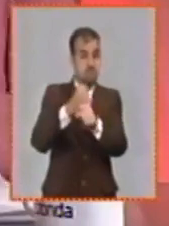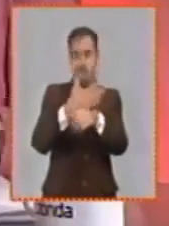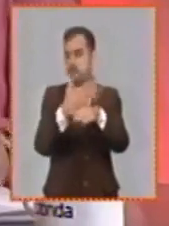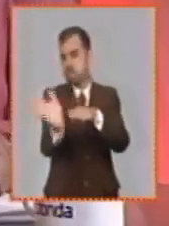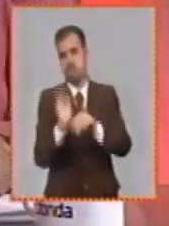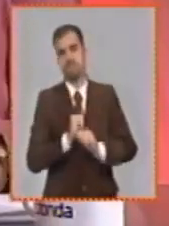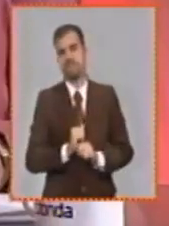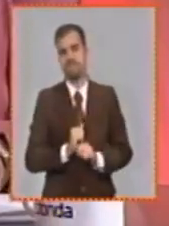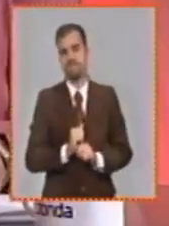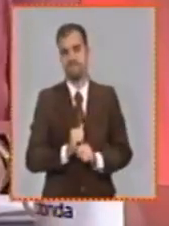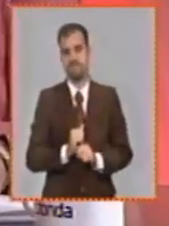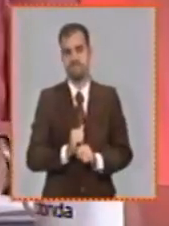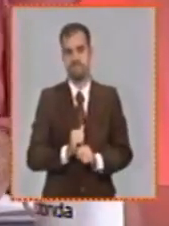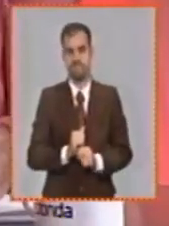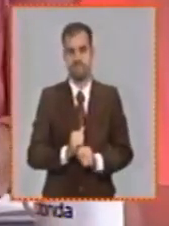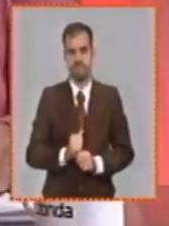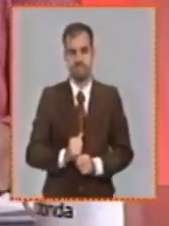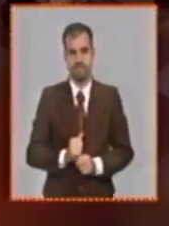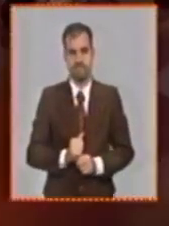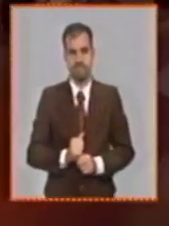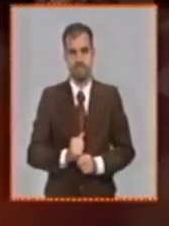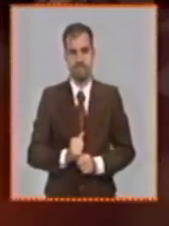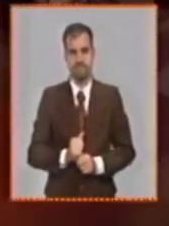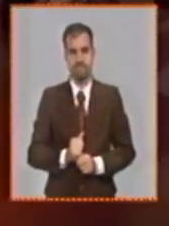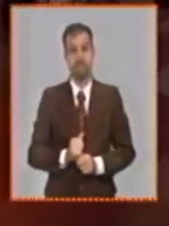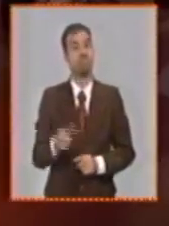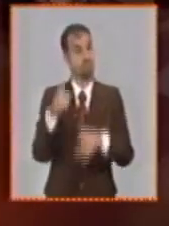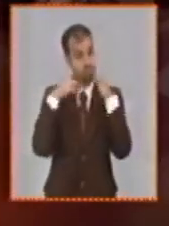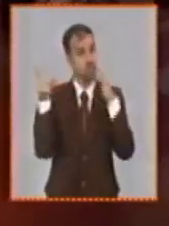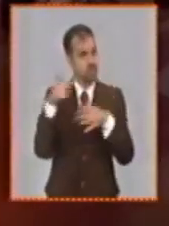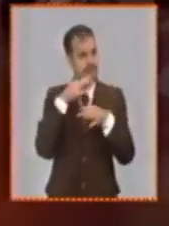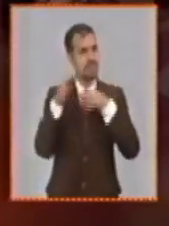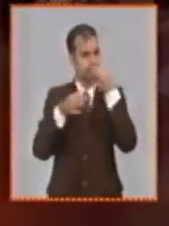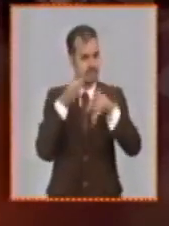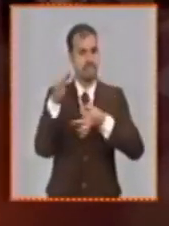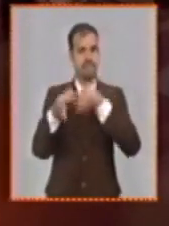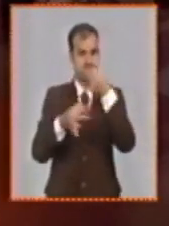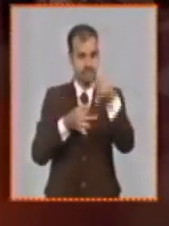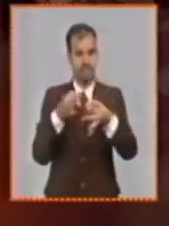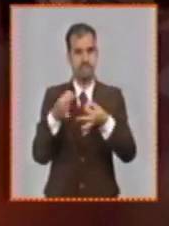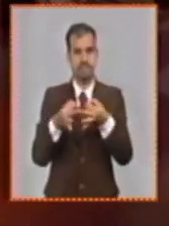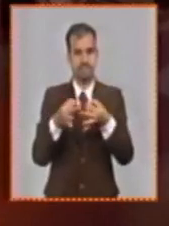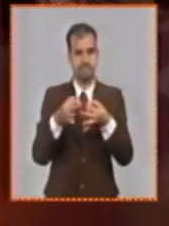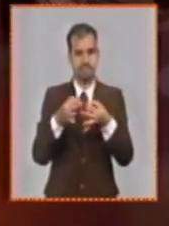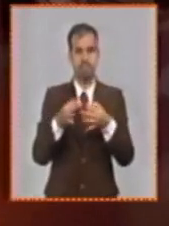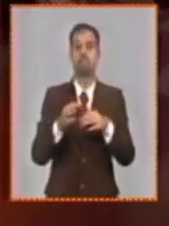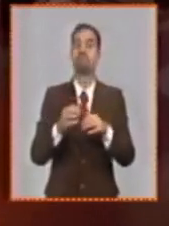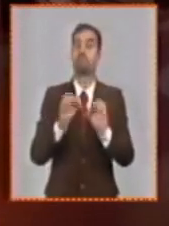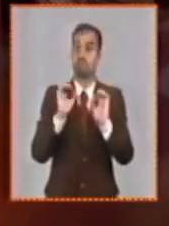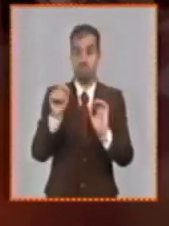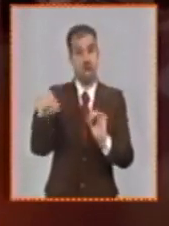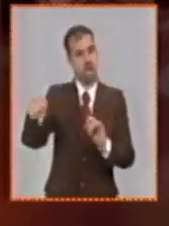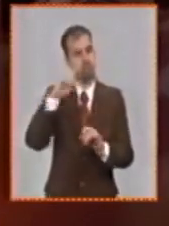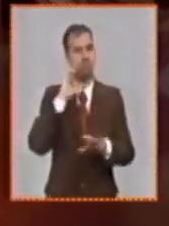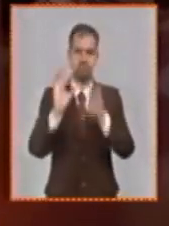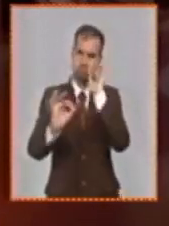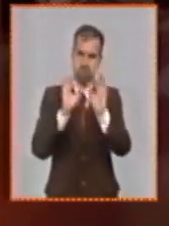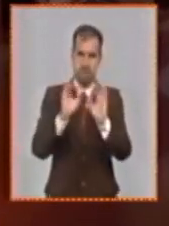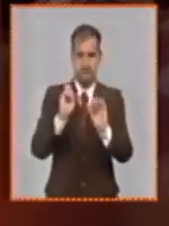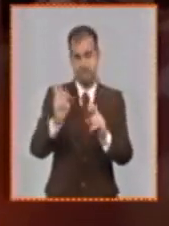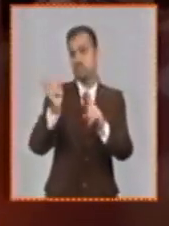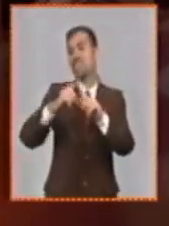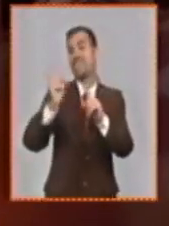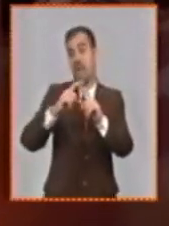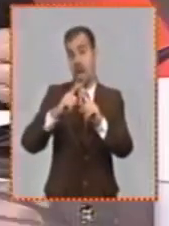habitual un importante sin duda esclarecimiento importante decisión protege una conquista del